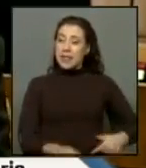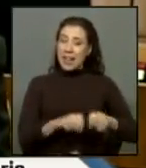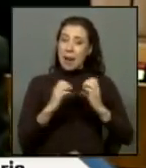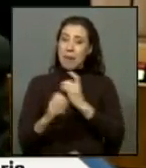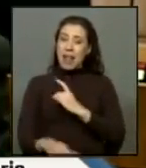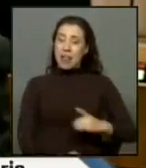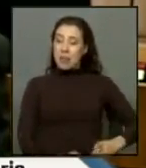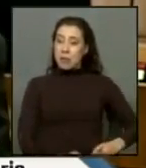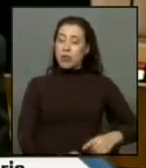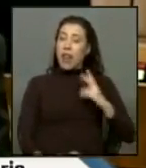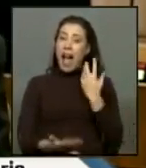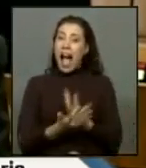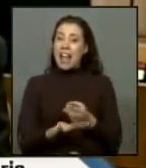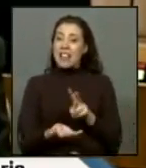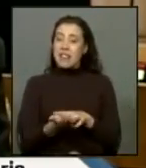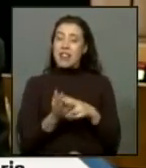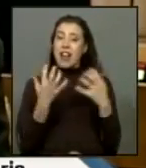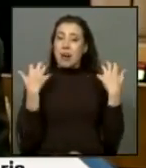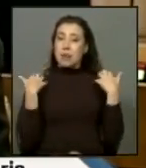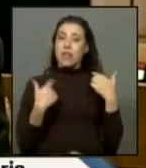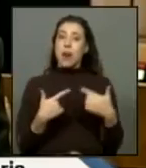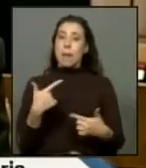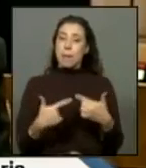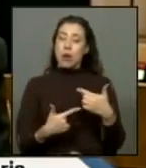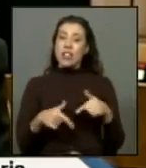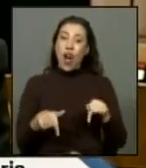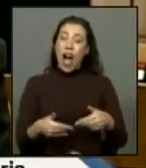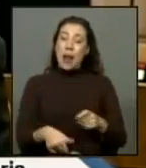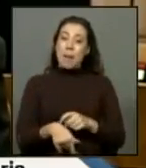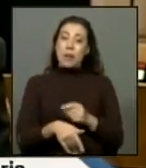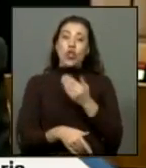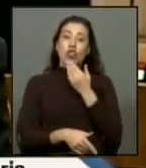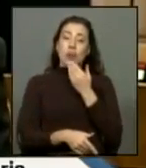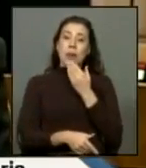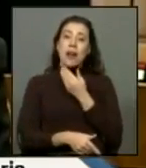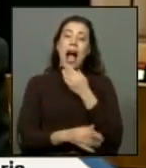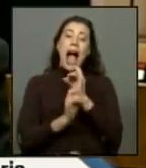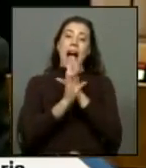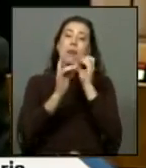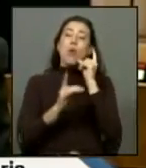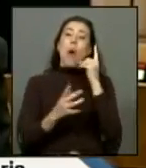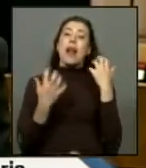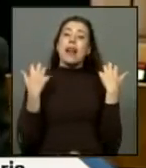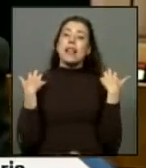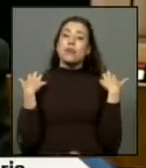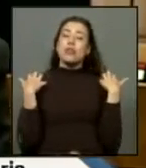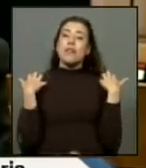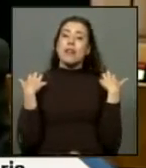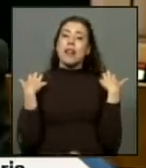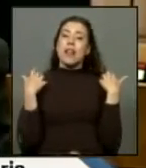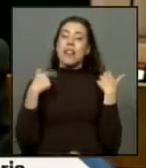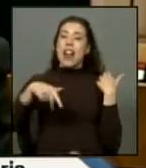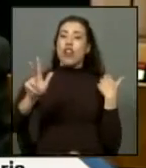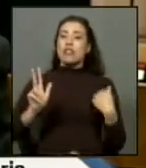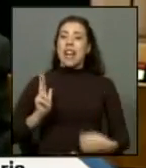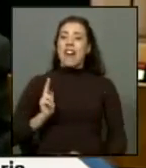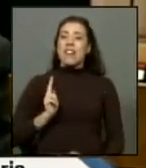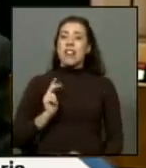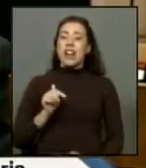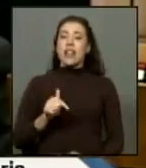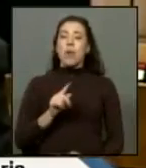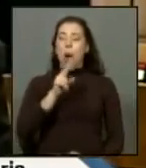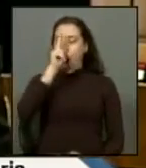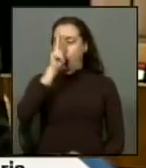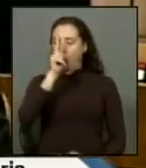Cámara de Diputados tiene realmente la responsabilidad política sería el momento que también diluciemos cuál es la responsabilidad que tienen estos caballeros que